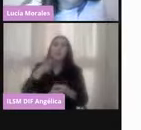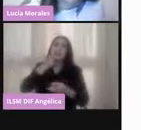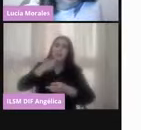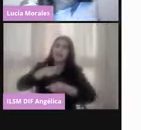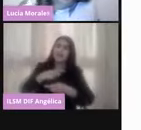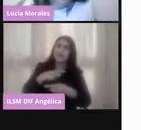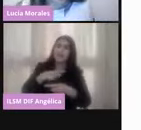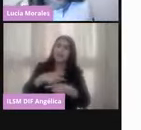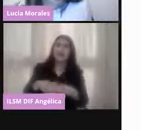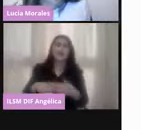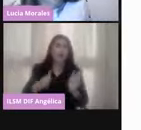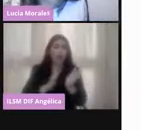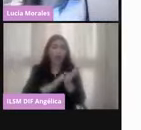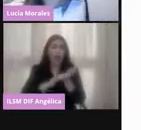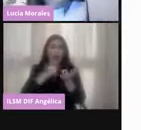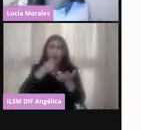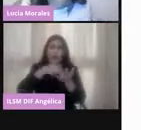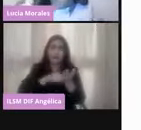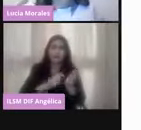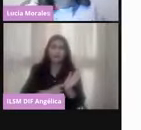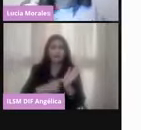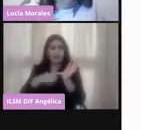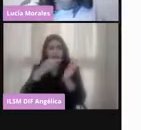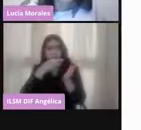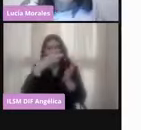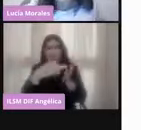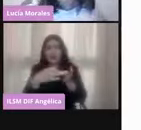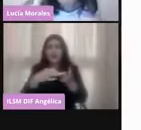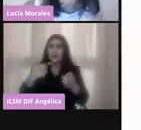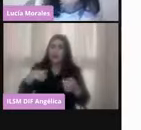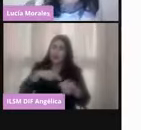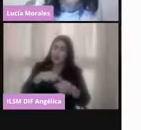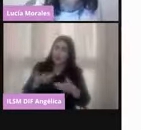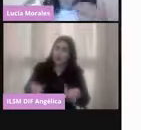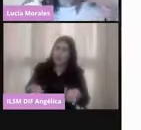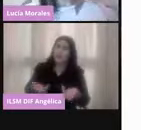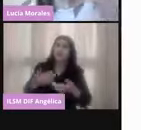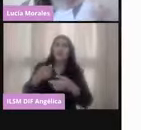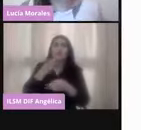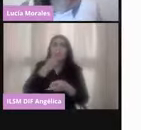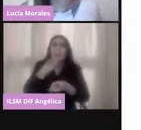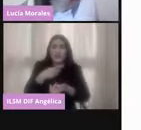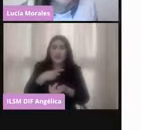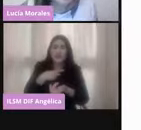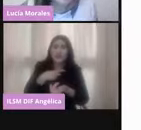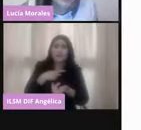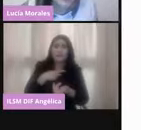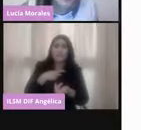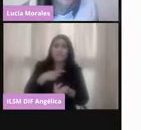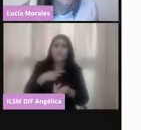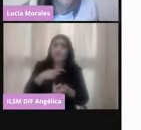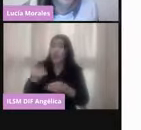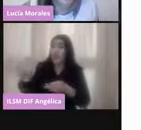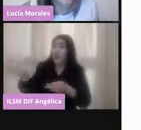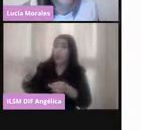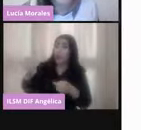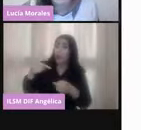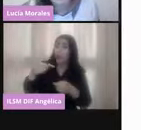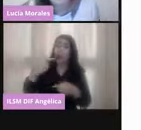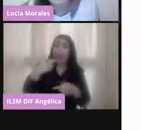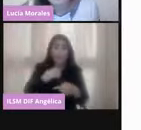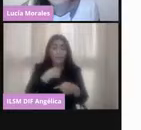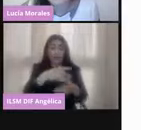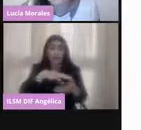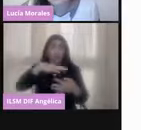muy felices, esperando que nosotros y nosotras los recibamos con los brazos abiertos para decirnos que resultamos sorteados para hacer funcionalidades y